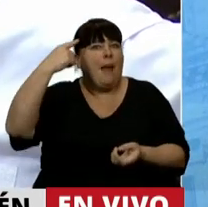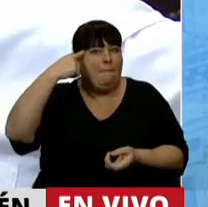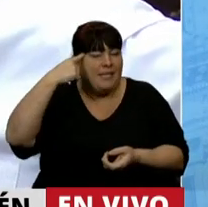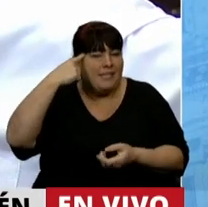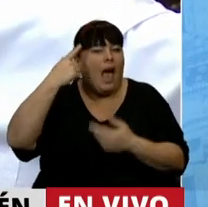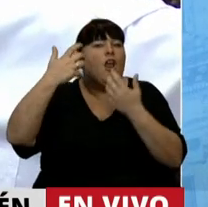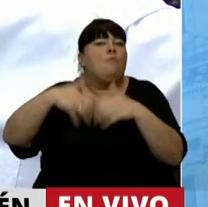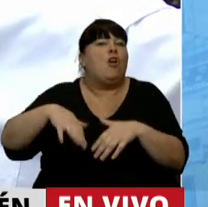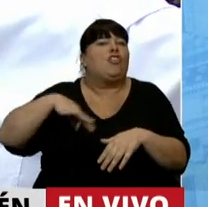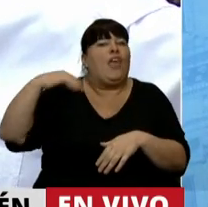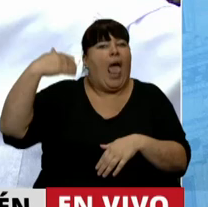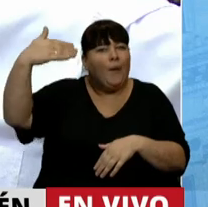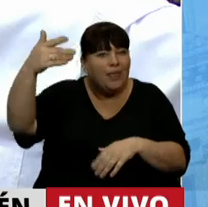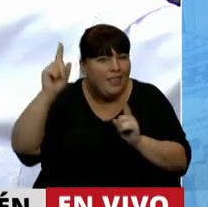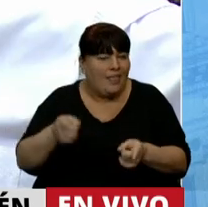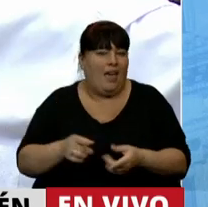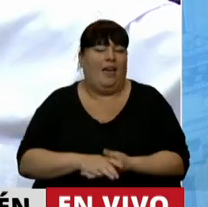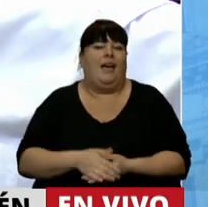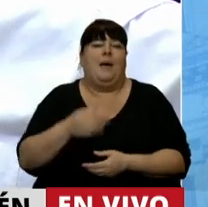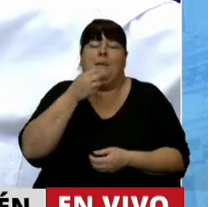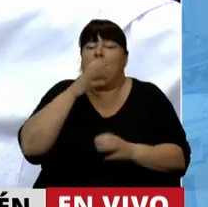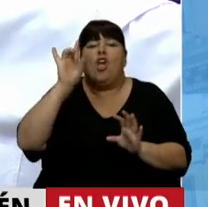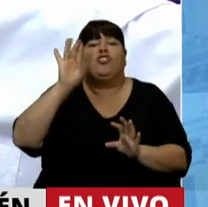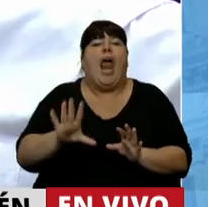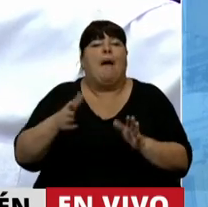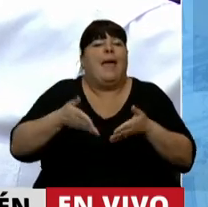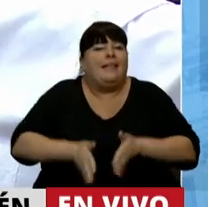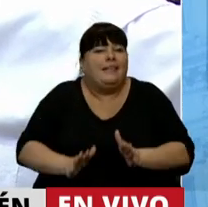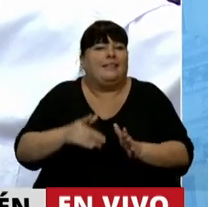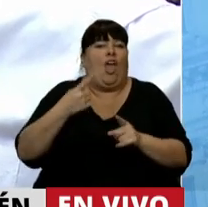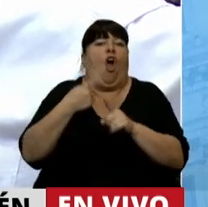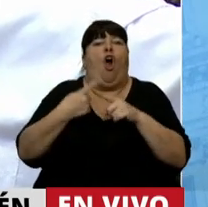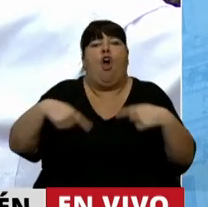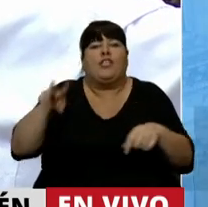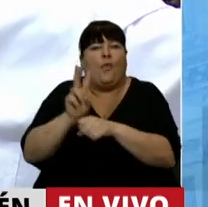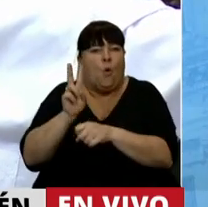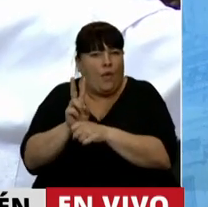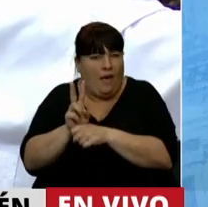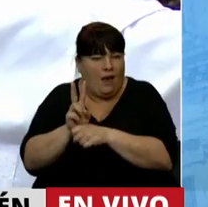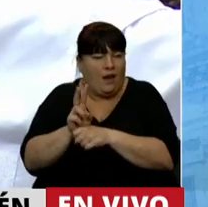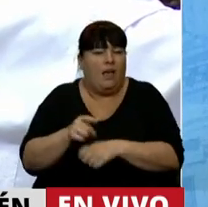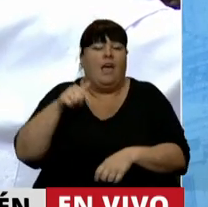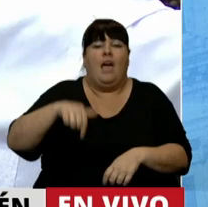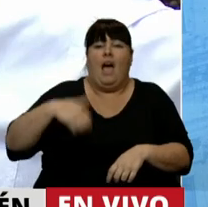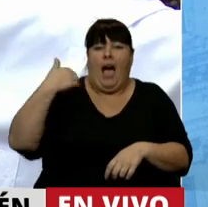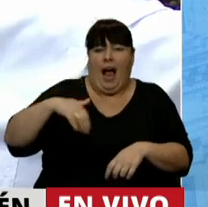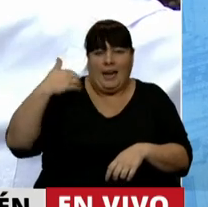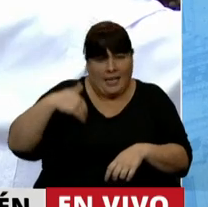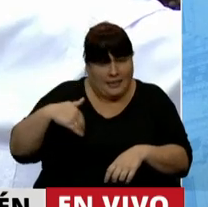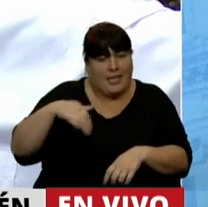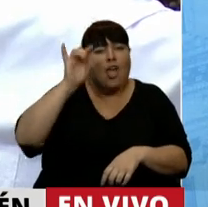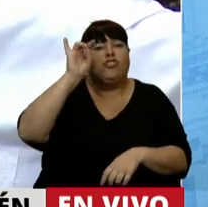en un proyecto para sí misma que vaya más allá de la gestación y las tareas de cuidado. En nuestro país,